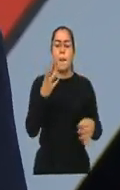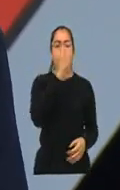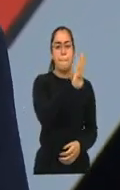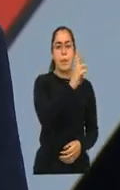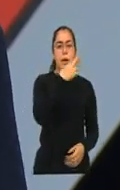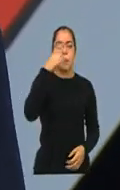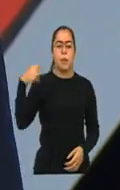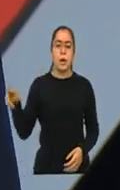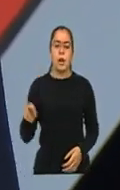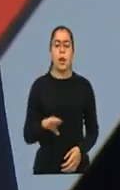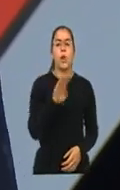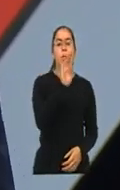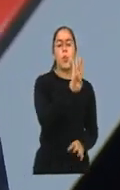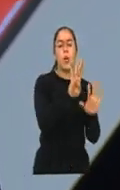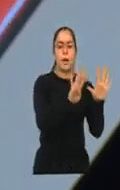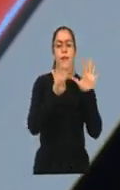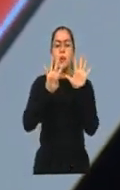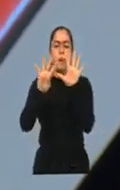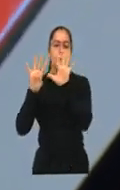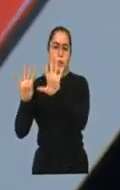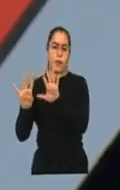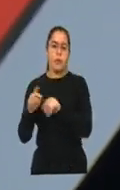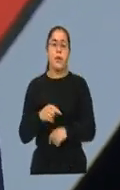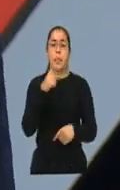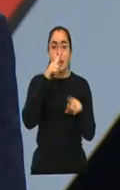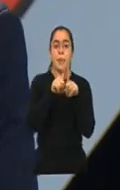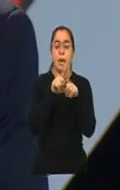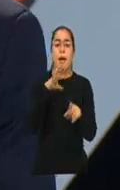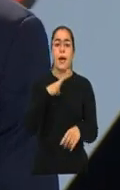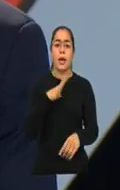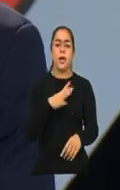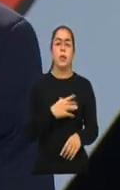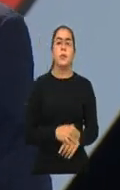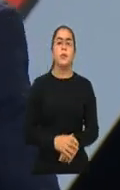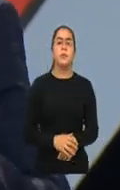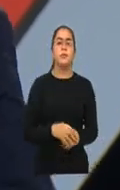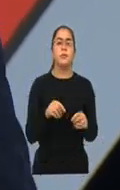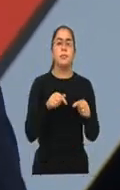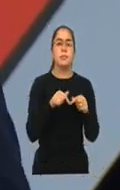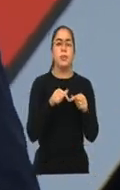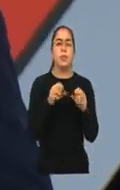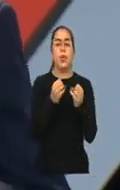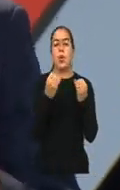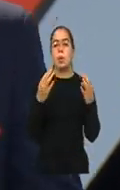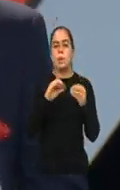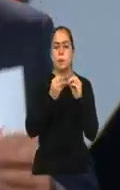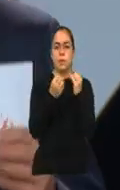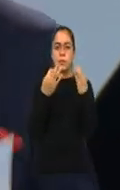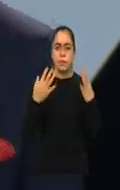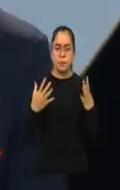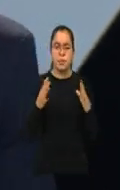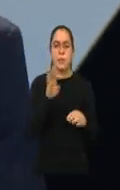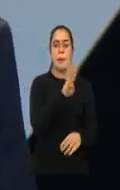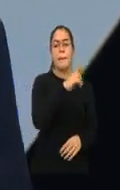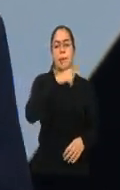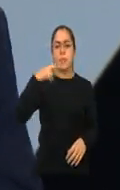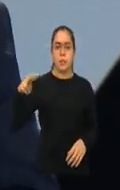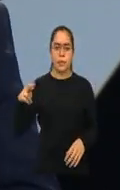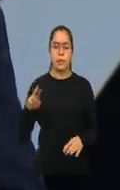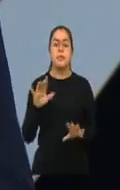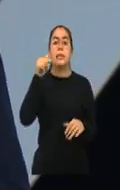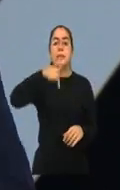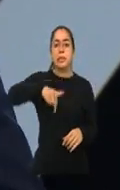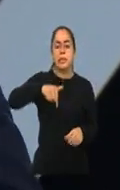página de teletón.com.gt, hay un call center 2382-4343, por favor, este es el momento de